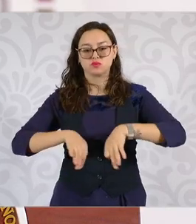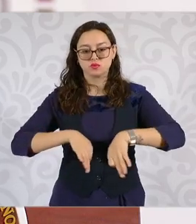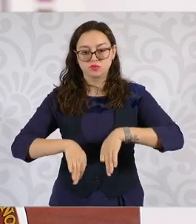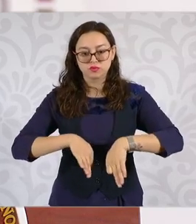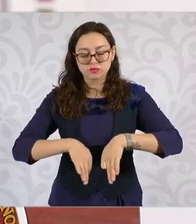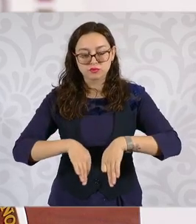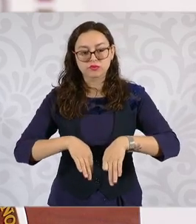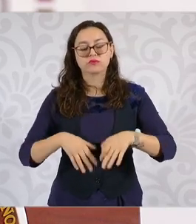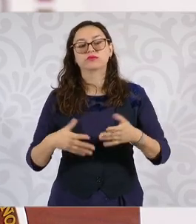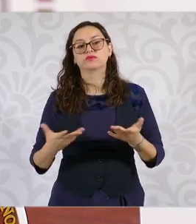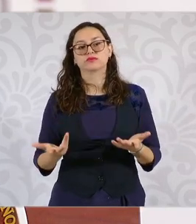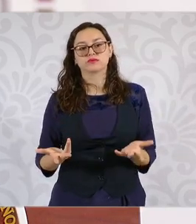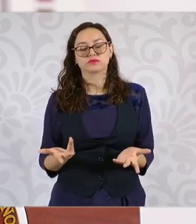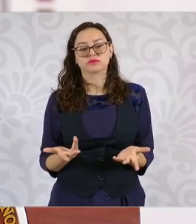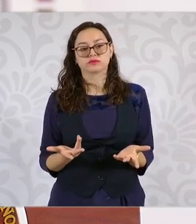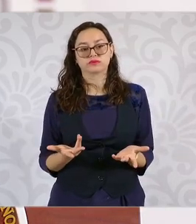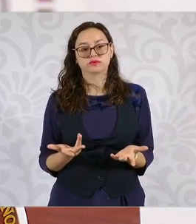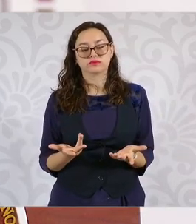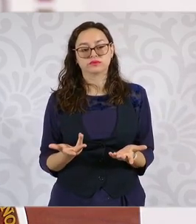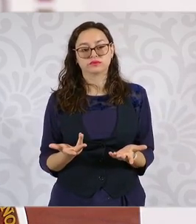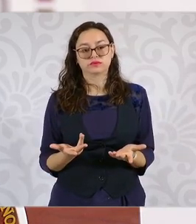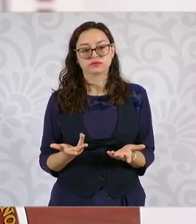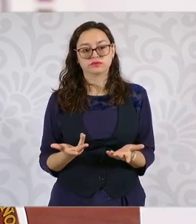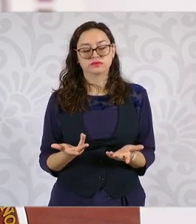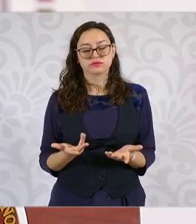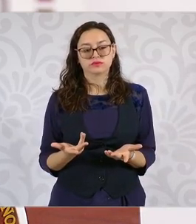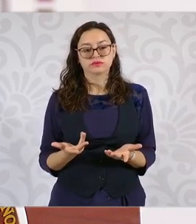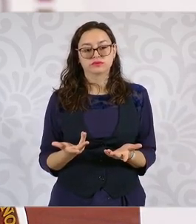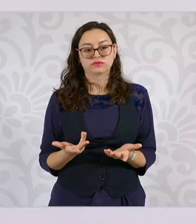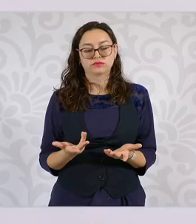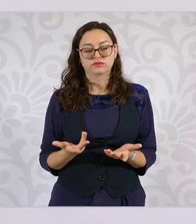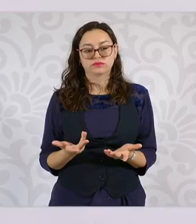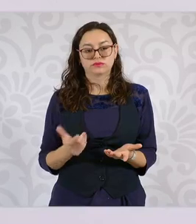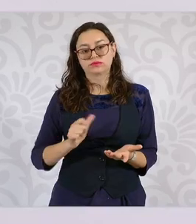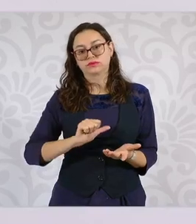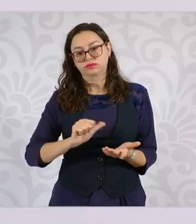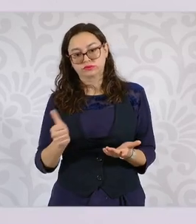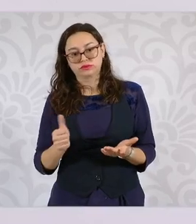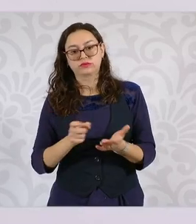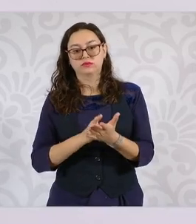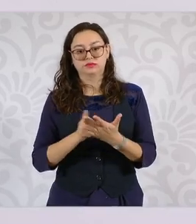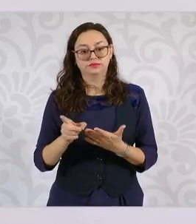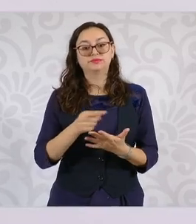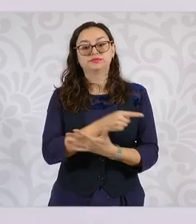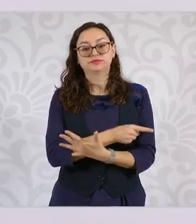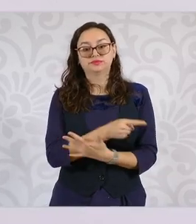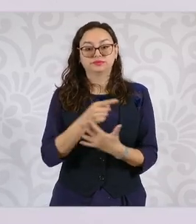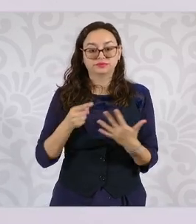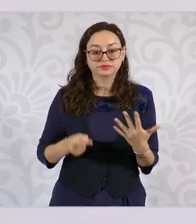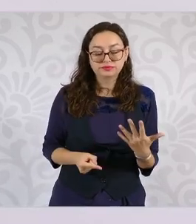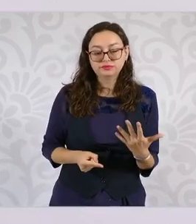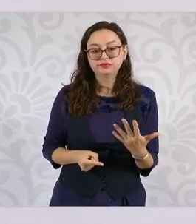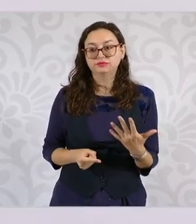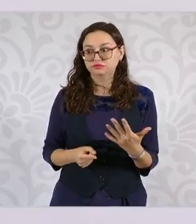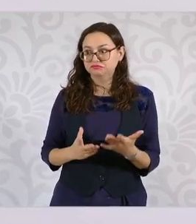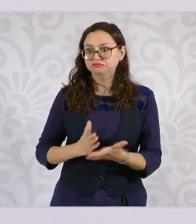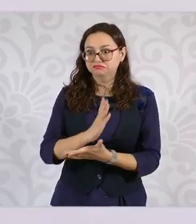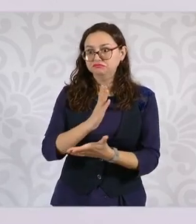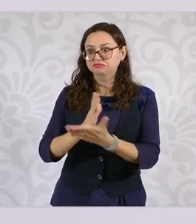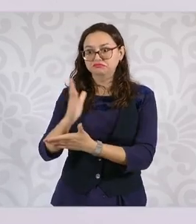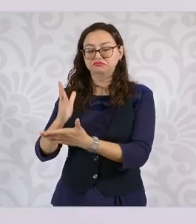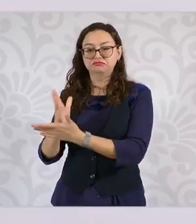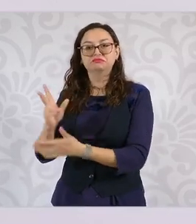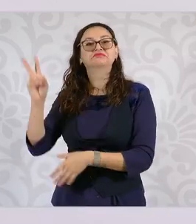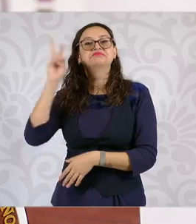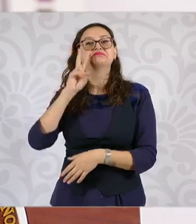y a otros derechos que tienen para desarrollarse, en esa